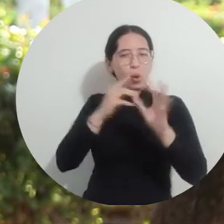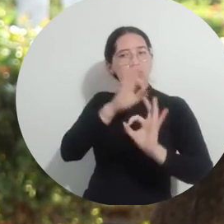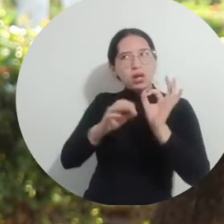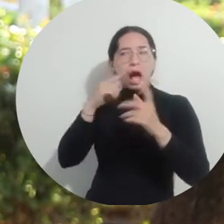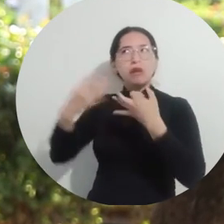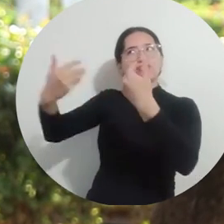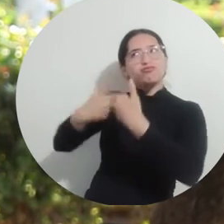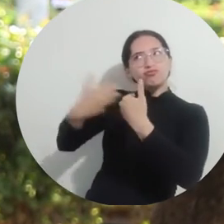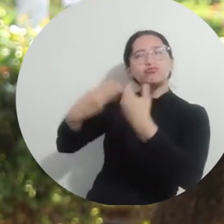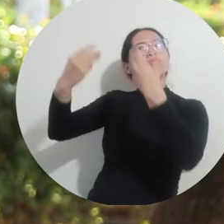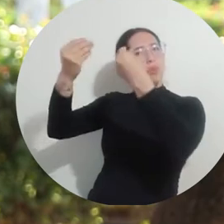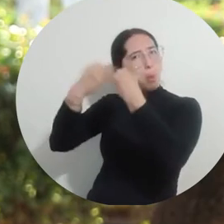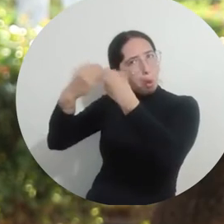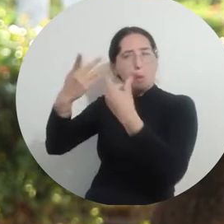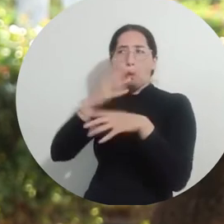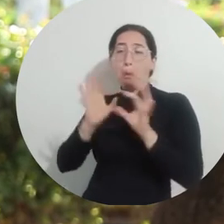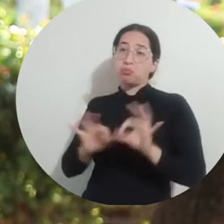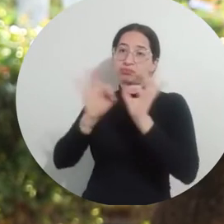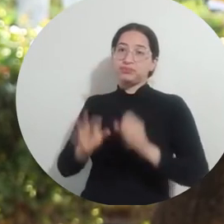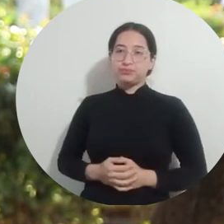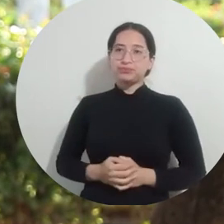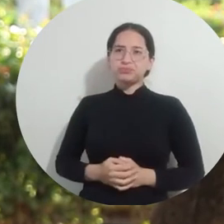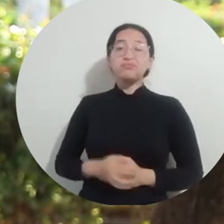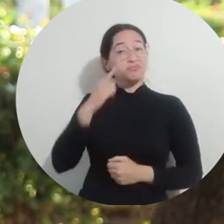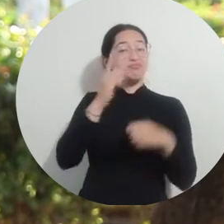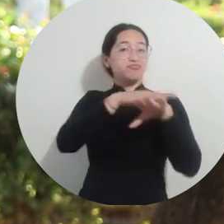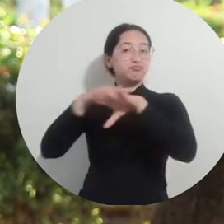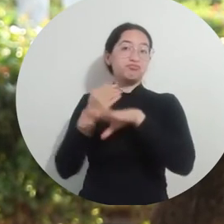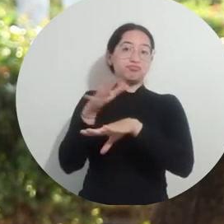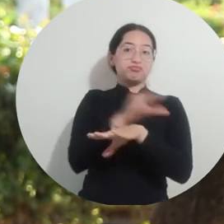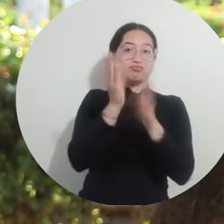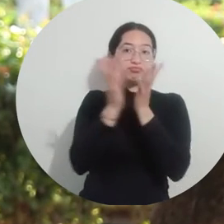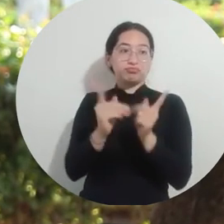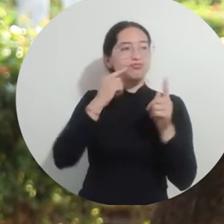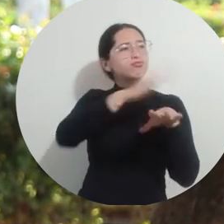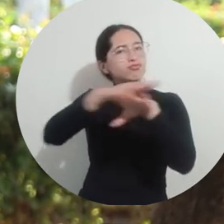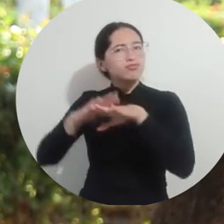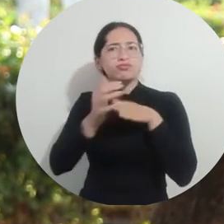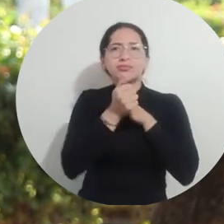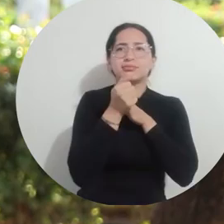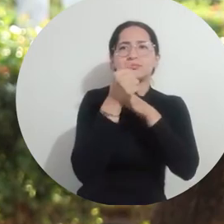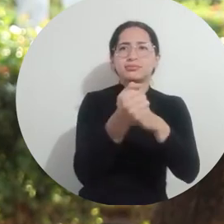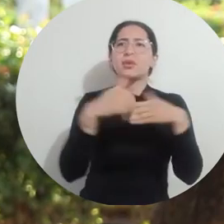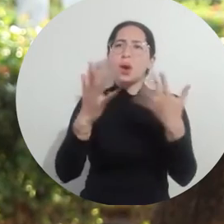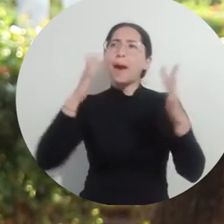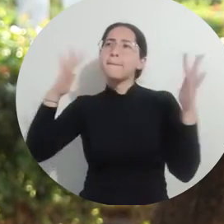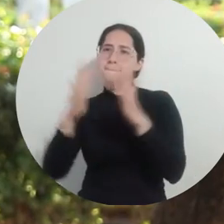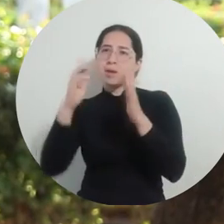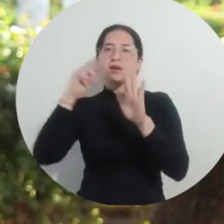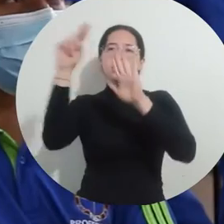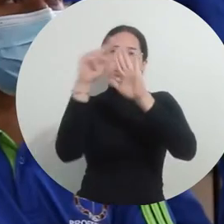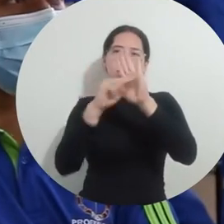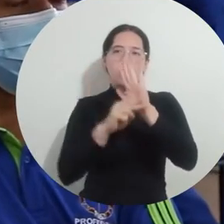todo el desarrollo y toda la formación de los estudiantes esté orientada por las normas vigentes de